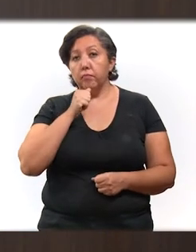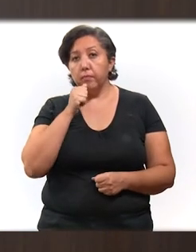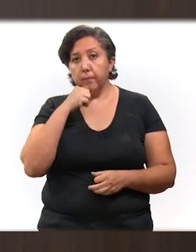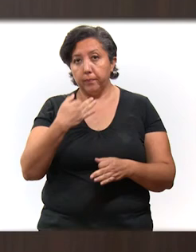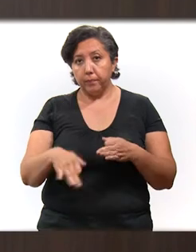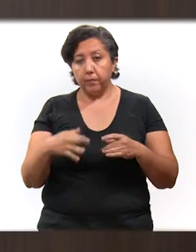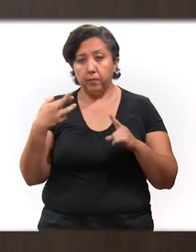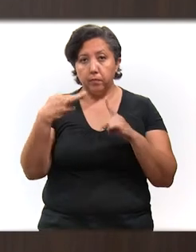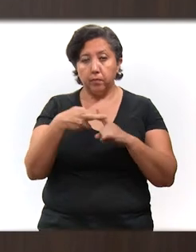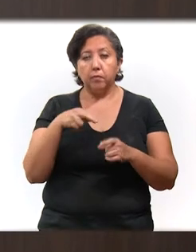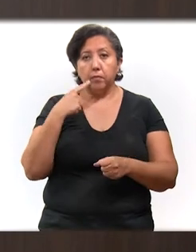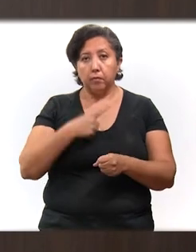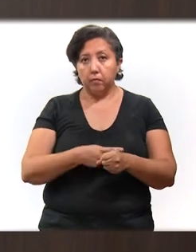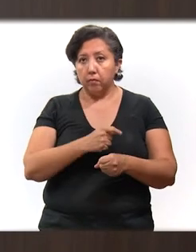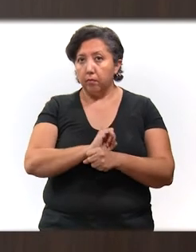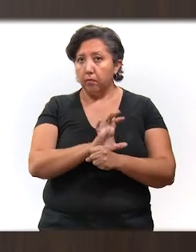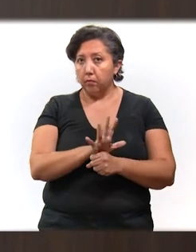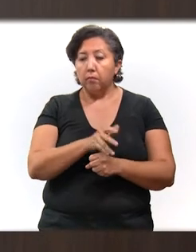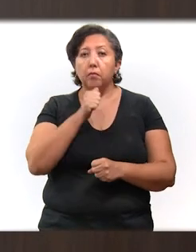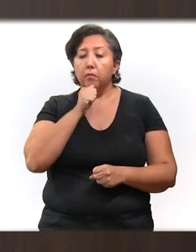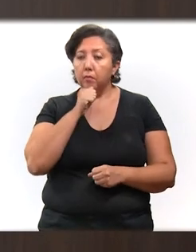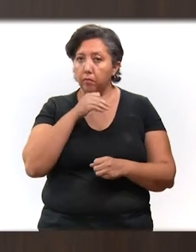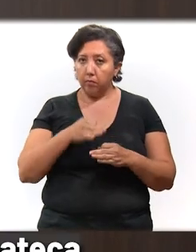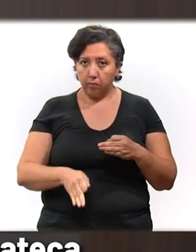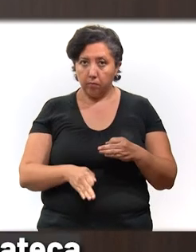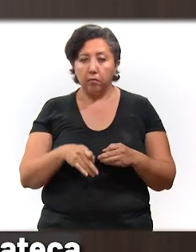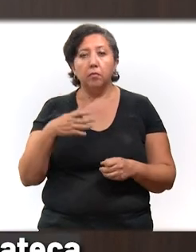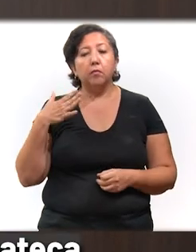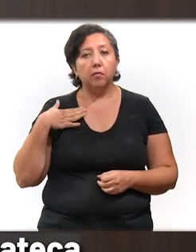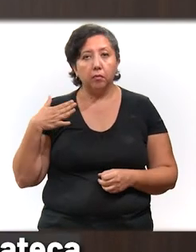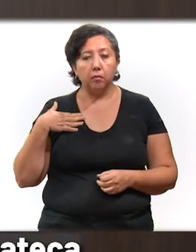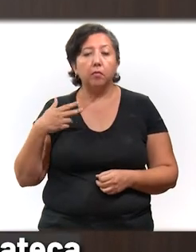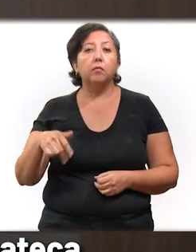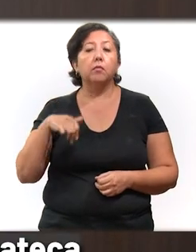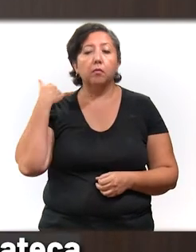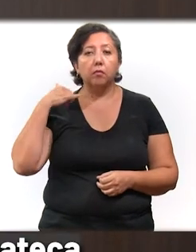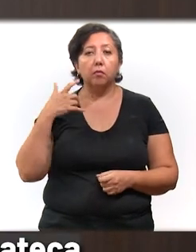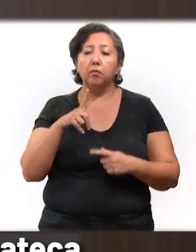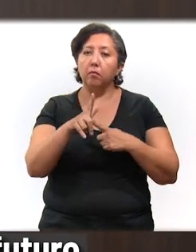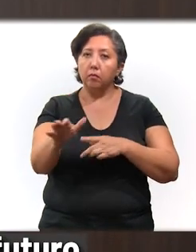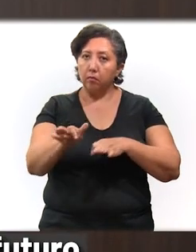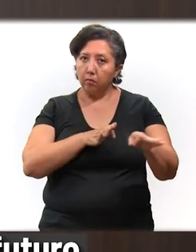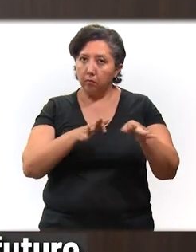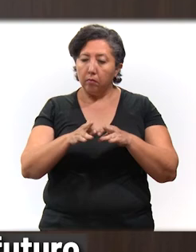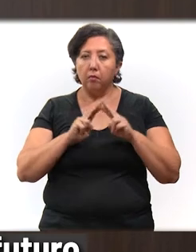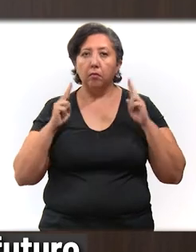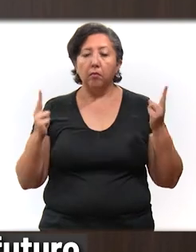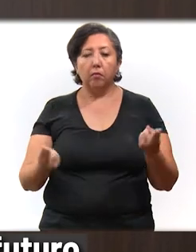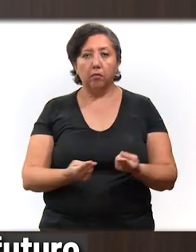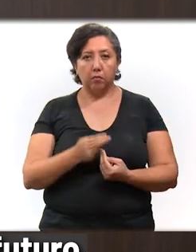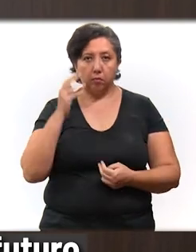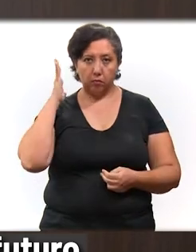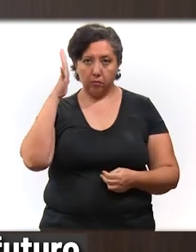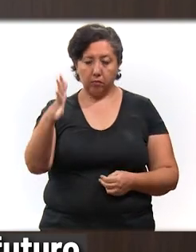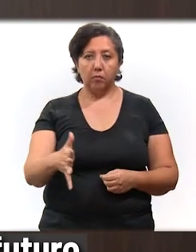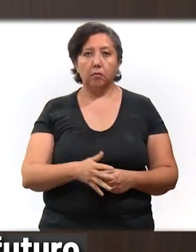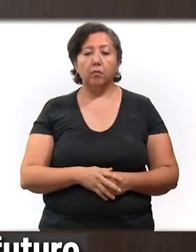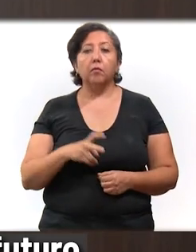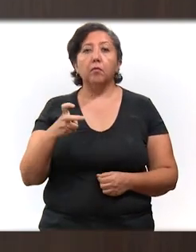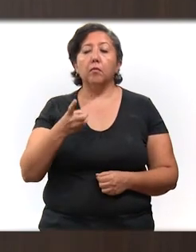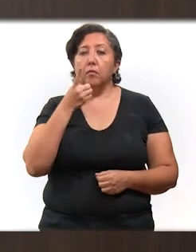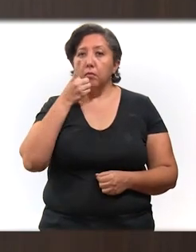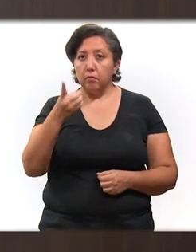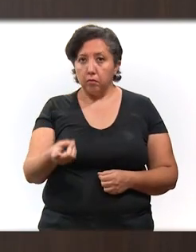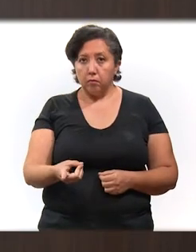pues aún quedan retos por vencer y la pandemia aún no termina. Por ello hago un llamado a la sociedad yucateca a seguir trabajando en unidad por nuestro futuro.